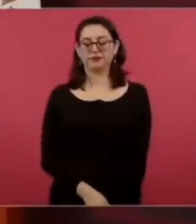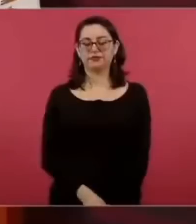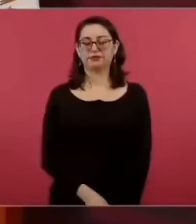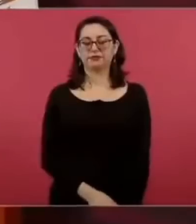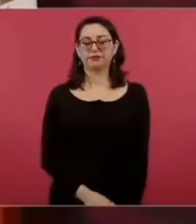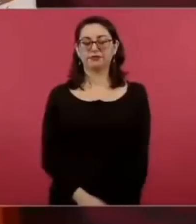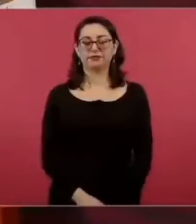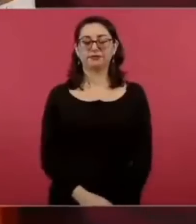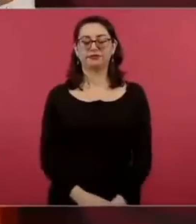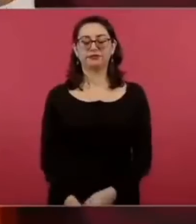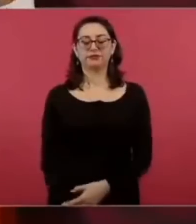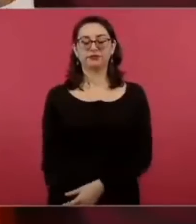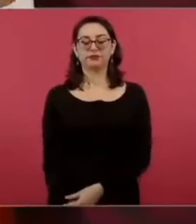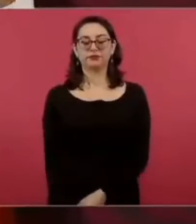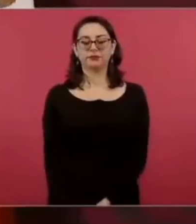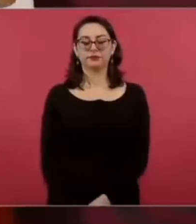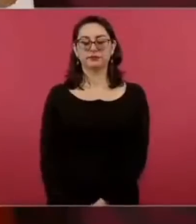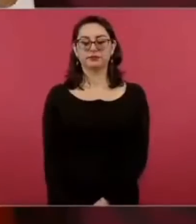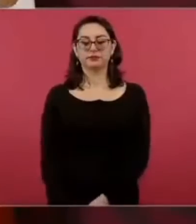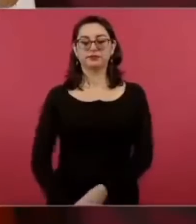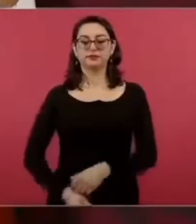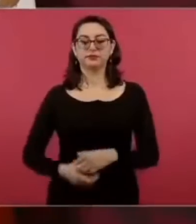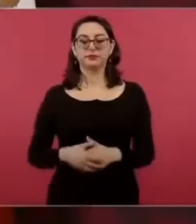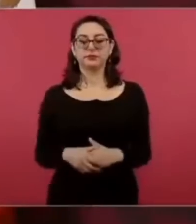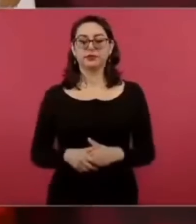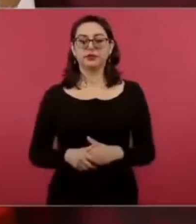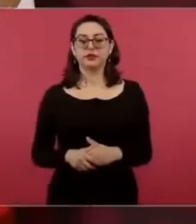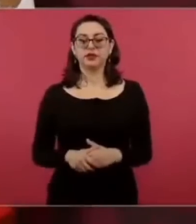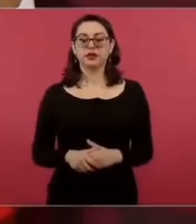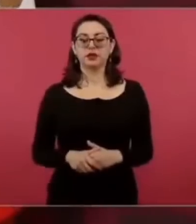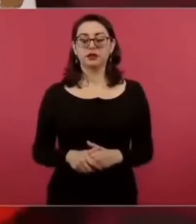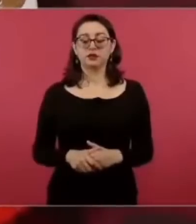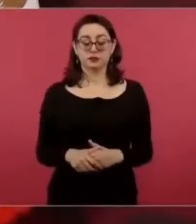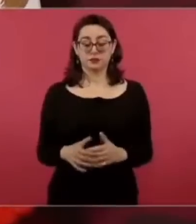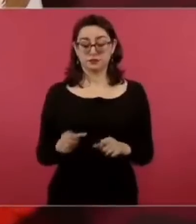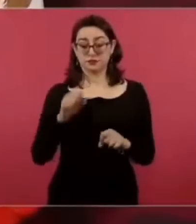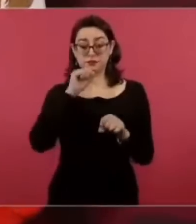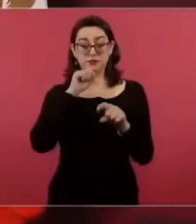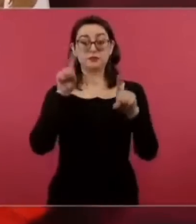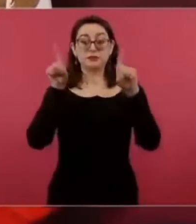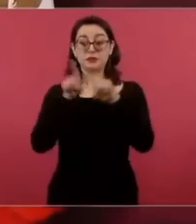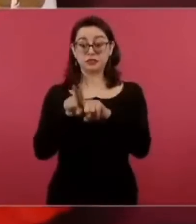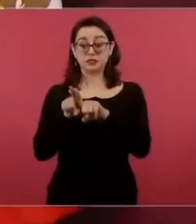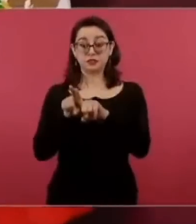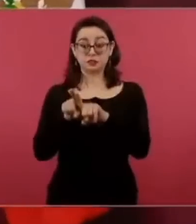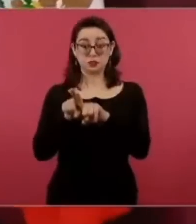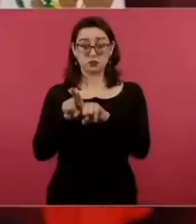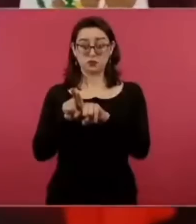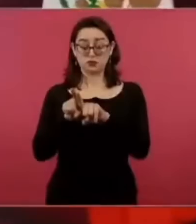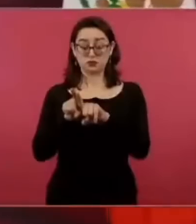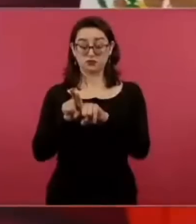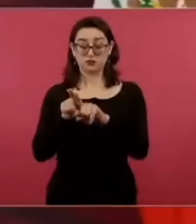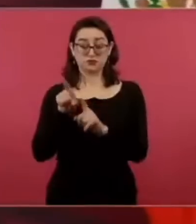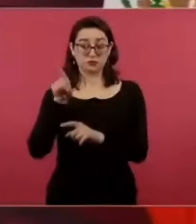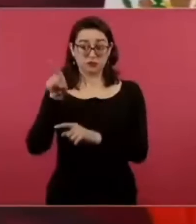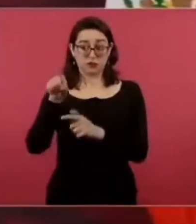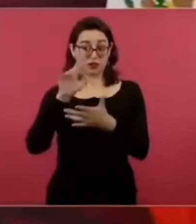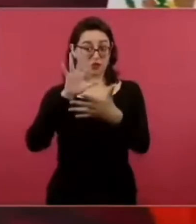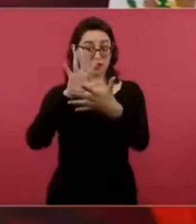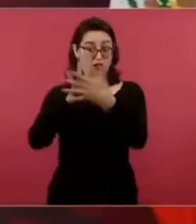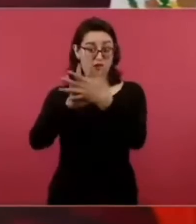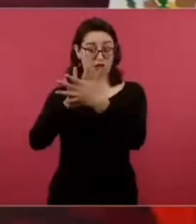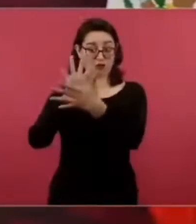reclusorios pero en el caso de los reclusorios aunque nos ahorramos 10 mil millones